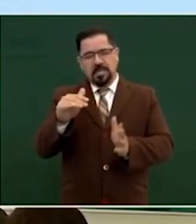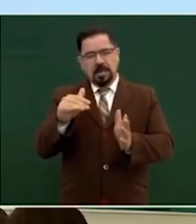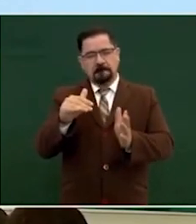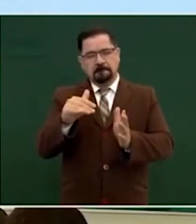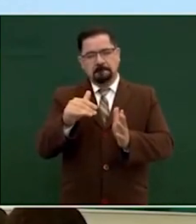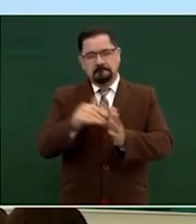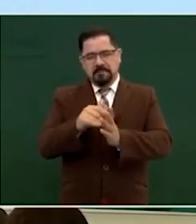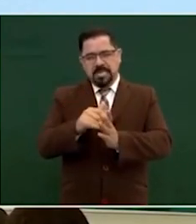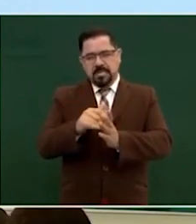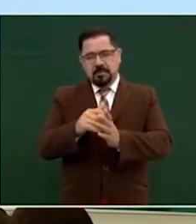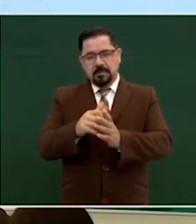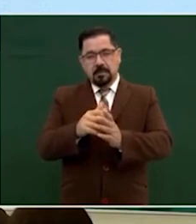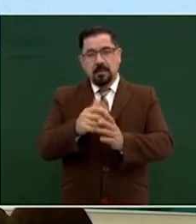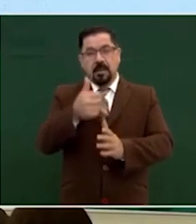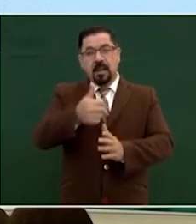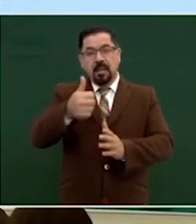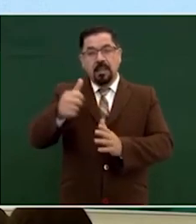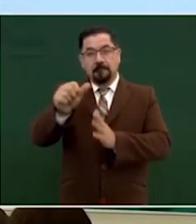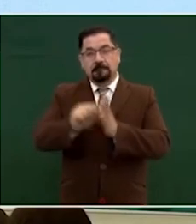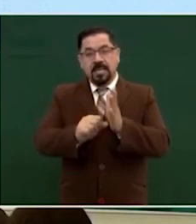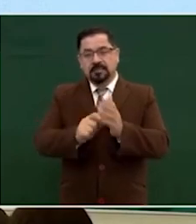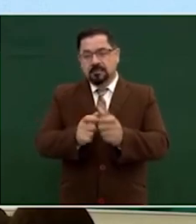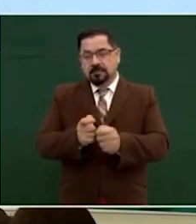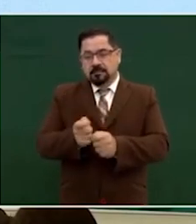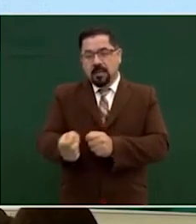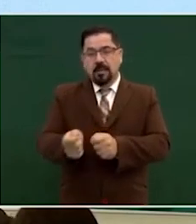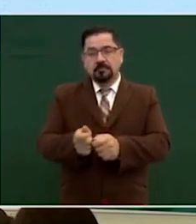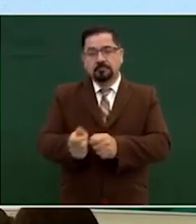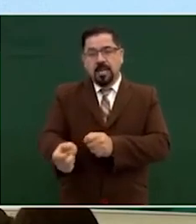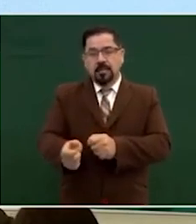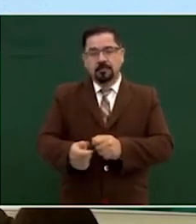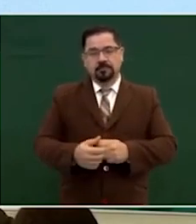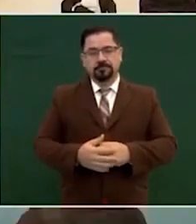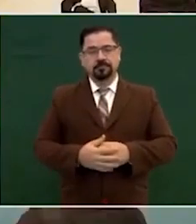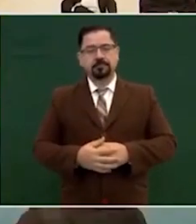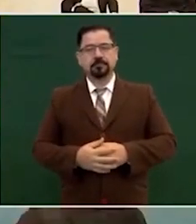350 mil al mes a ver